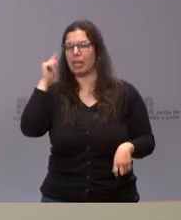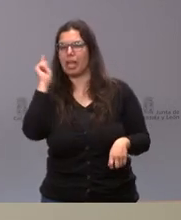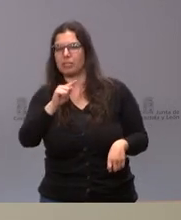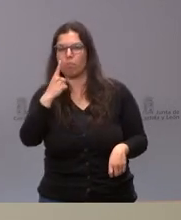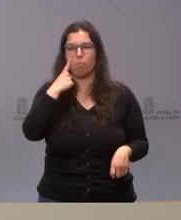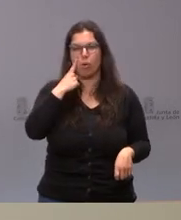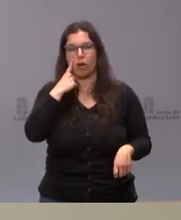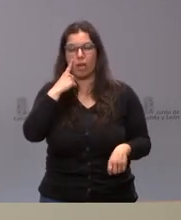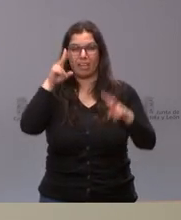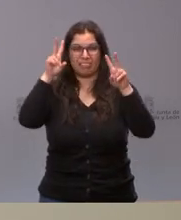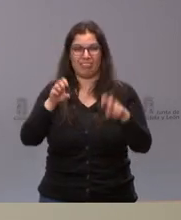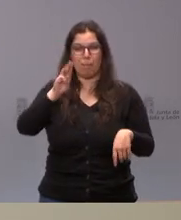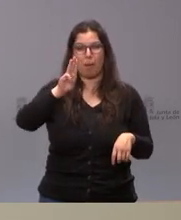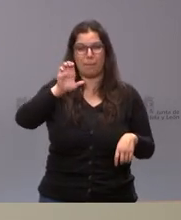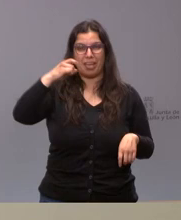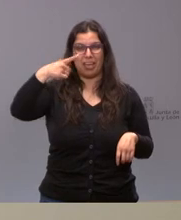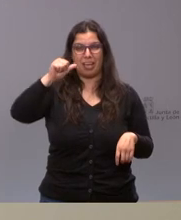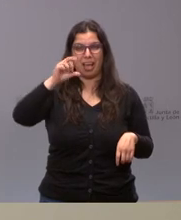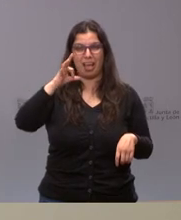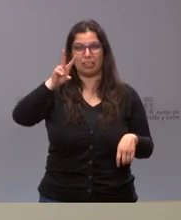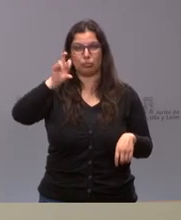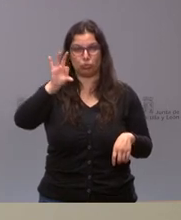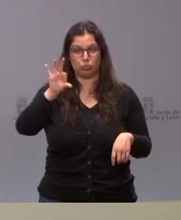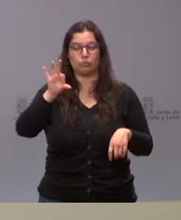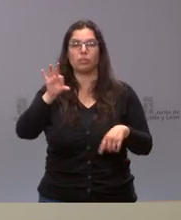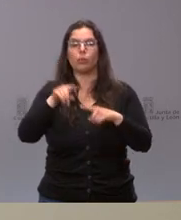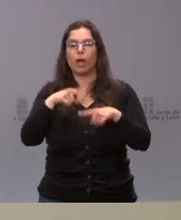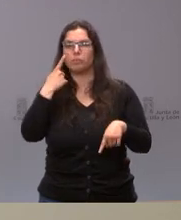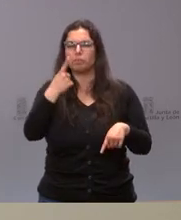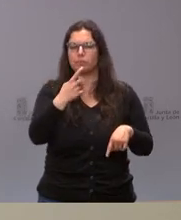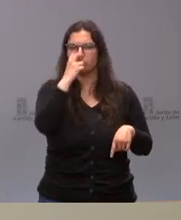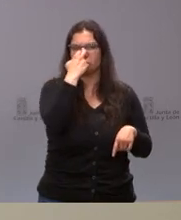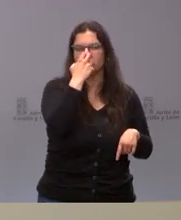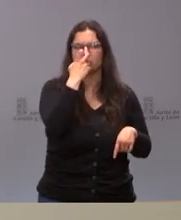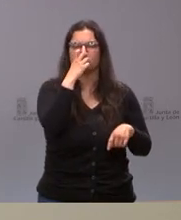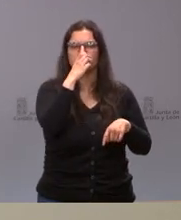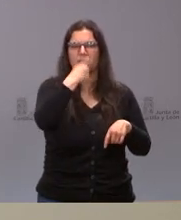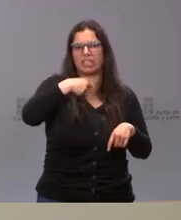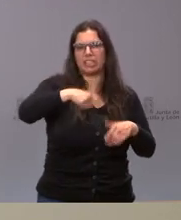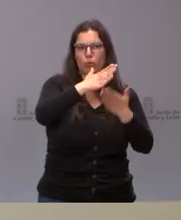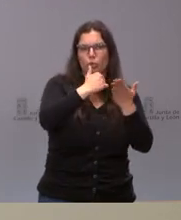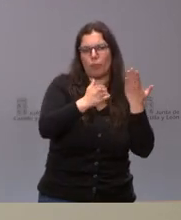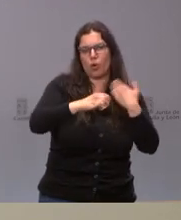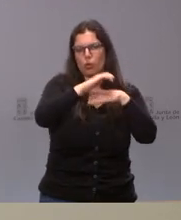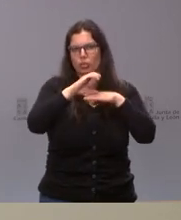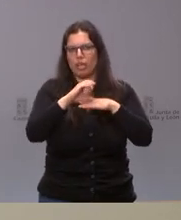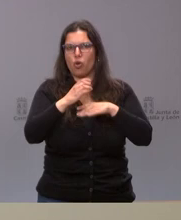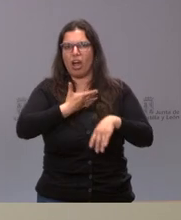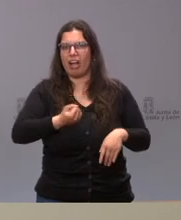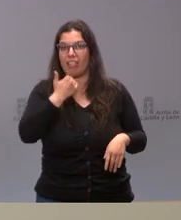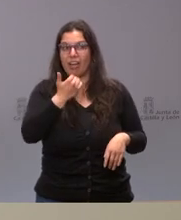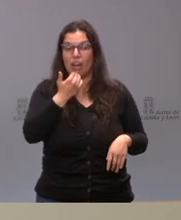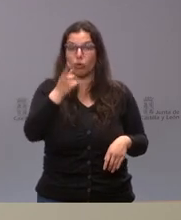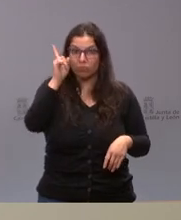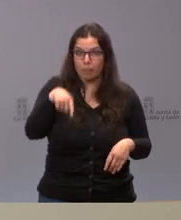ante el caso Pegasus de presidentes autonómicos, consejeros o alcaldes. No sé si la Junta de Castilla y León se va a sumar a esta petición